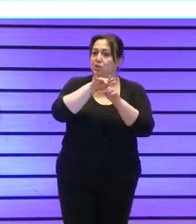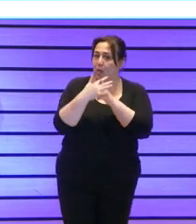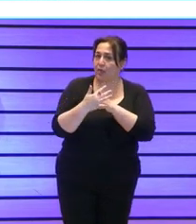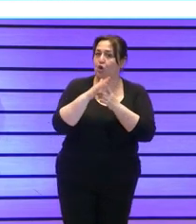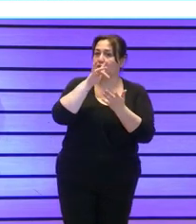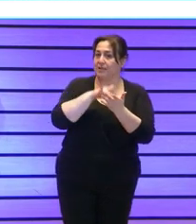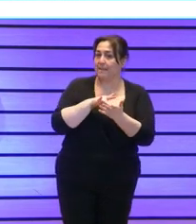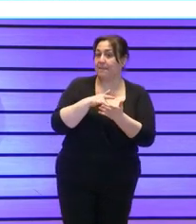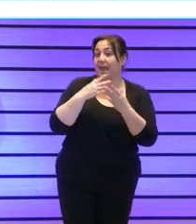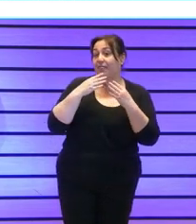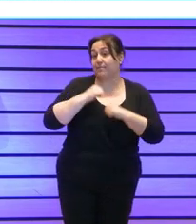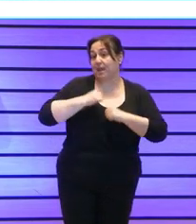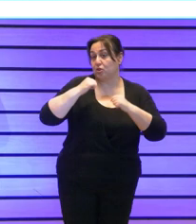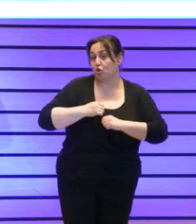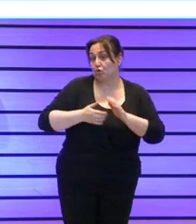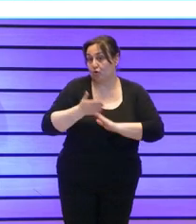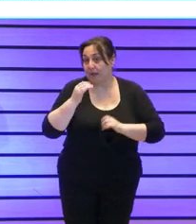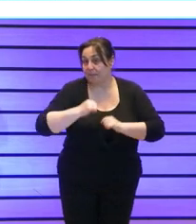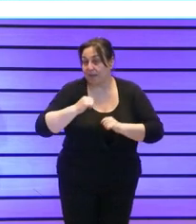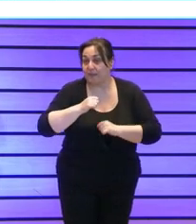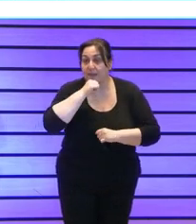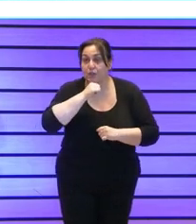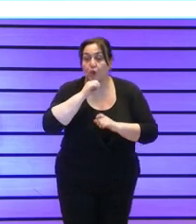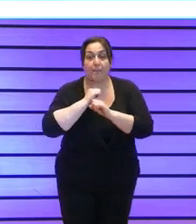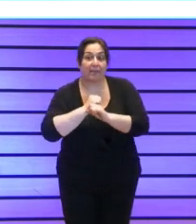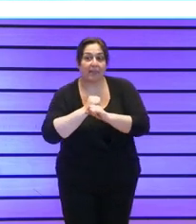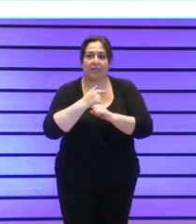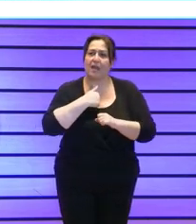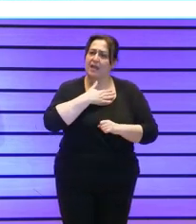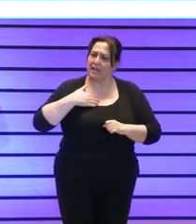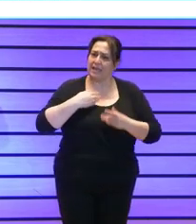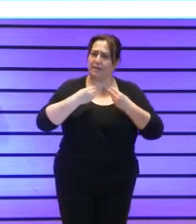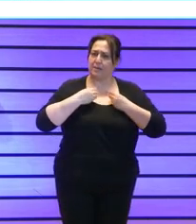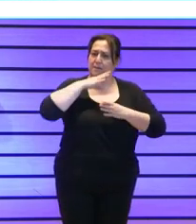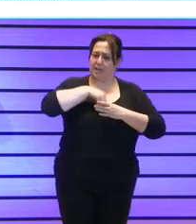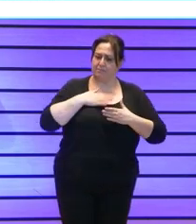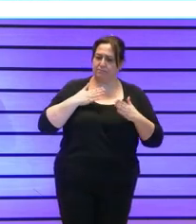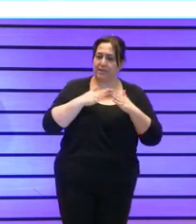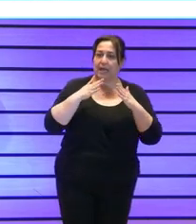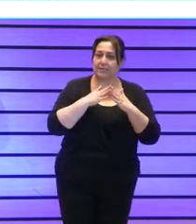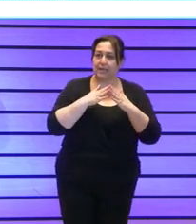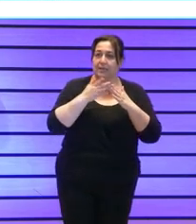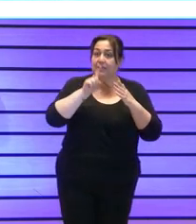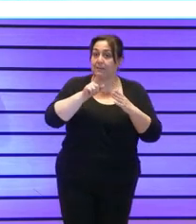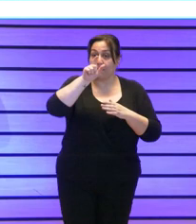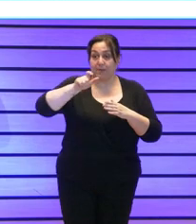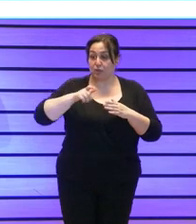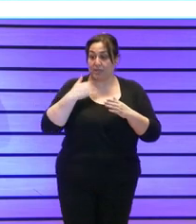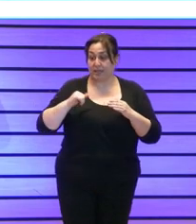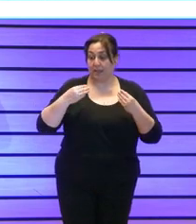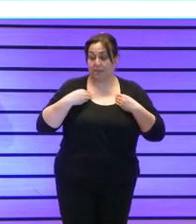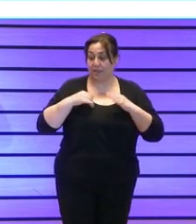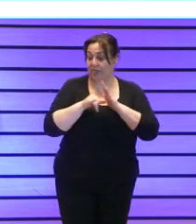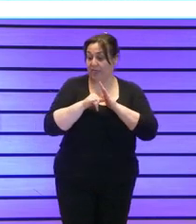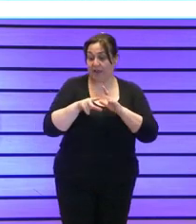envejecimiento personas mayores en situación de dependencia y que desean vivir en sus hogares y de personas que están al final de la vida con proyectos como por ejemplo